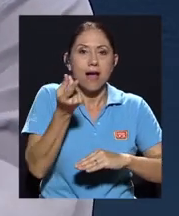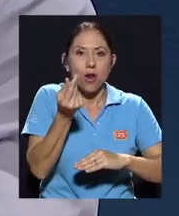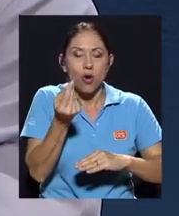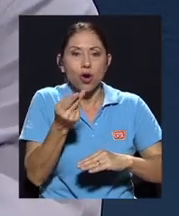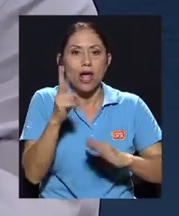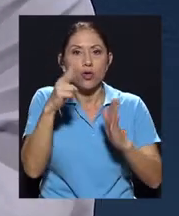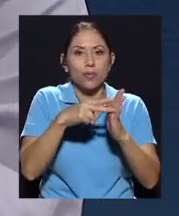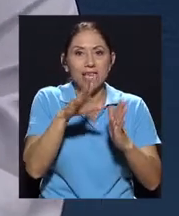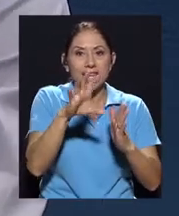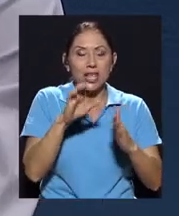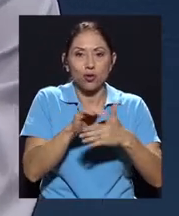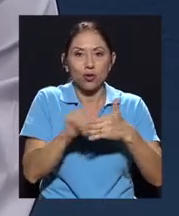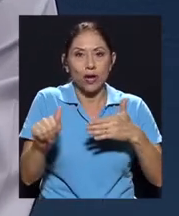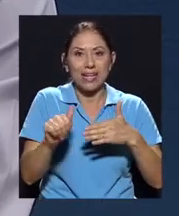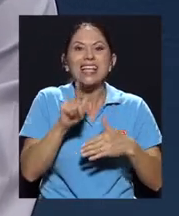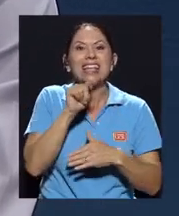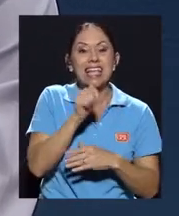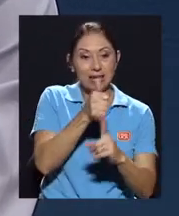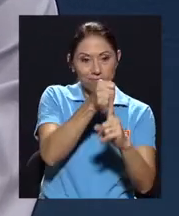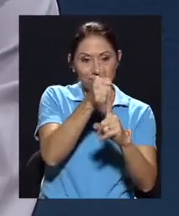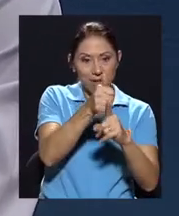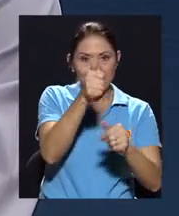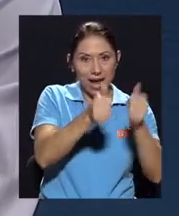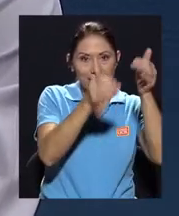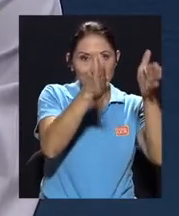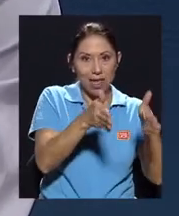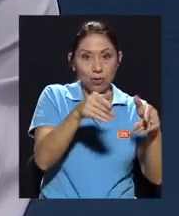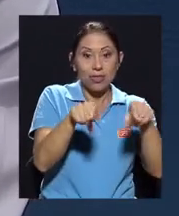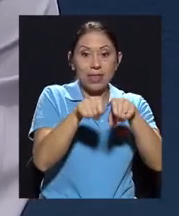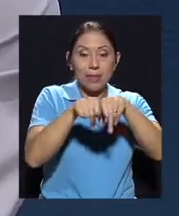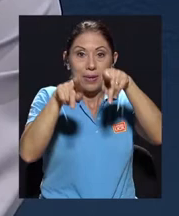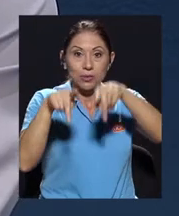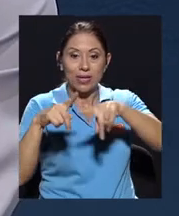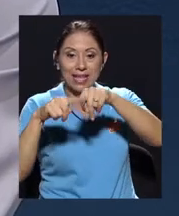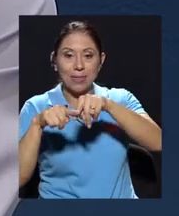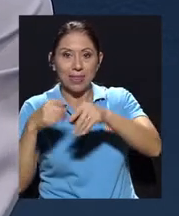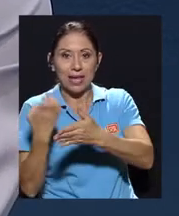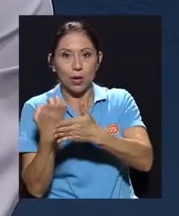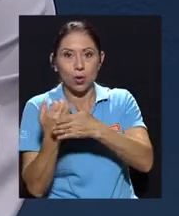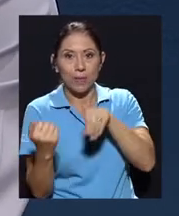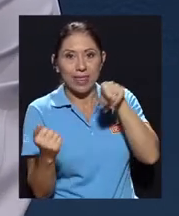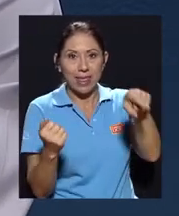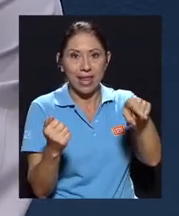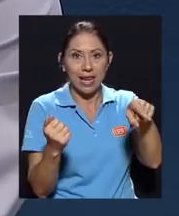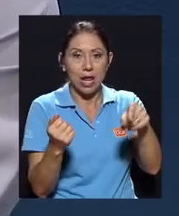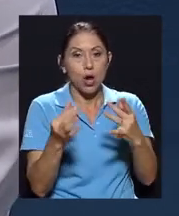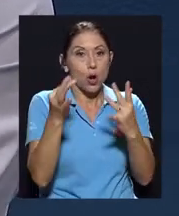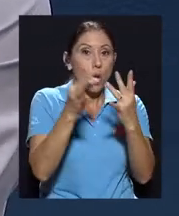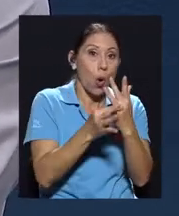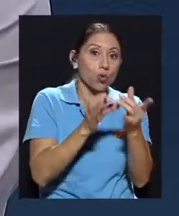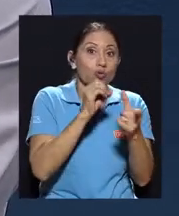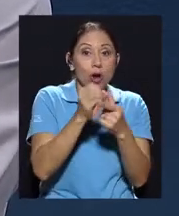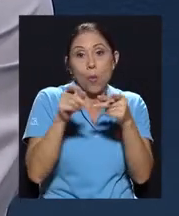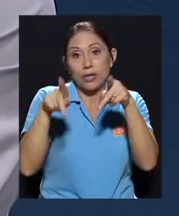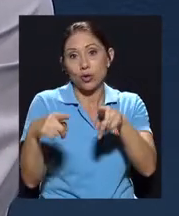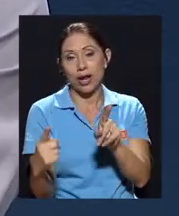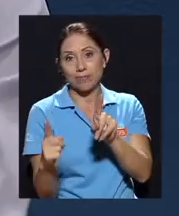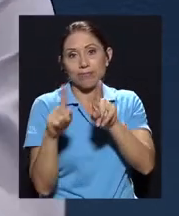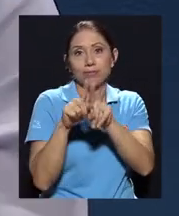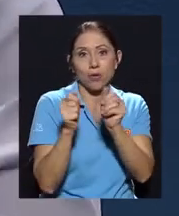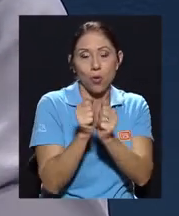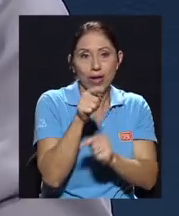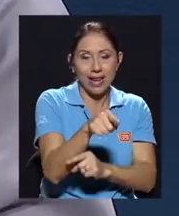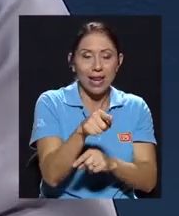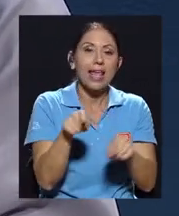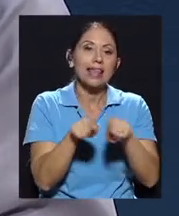tanto del candidato como de sus dependientes económicos, su cónyuge o conviviente en unión de hecho y algunos